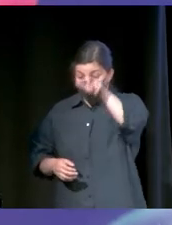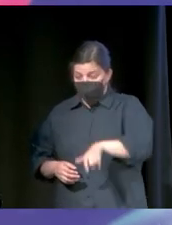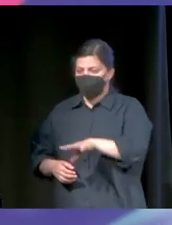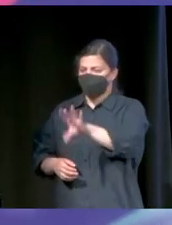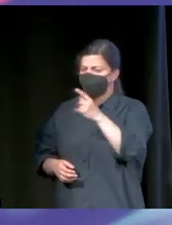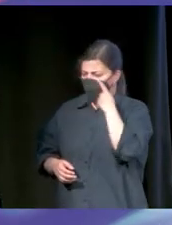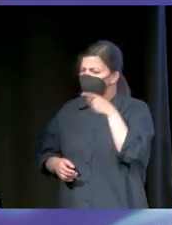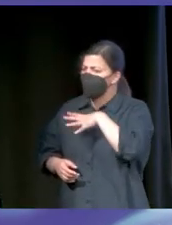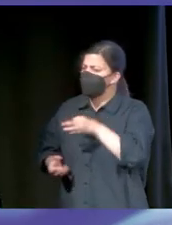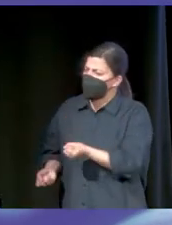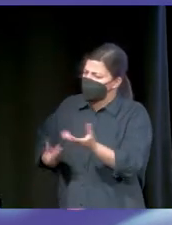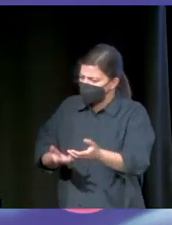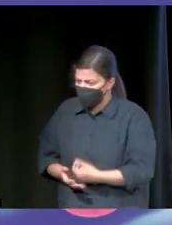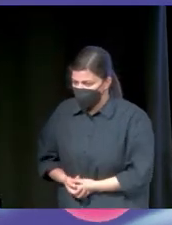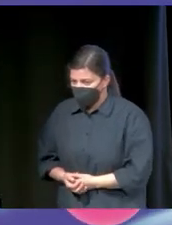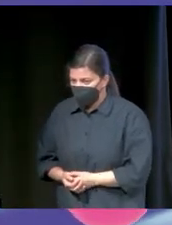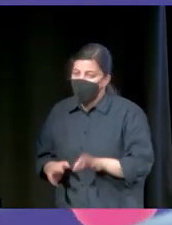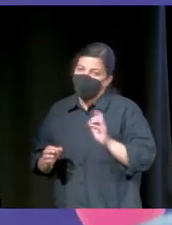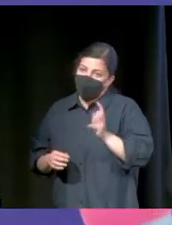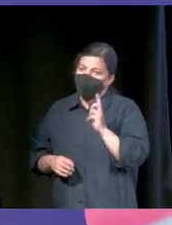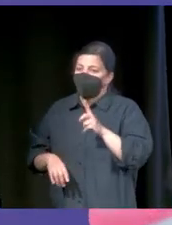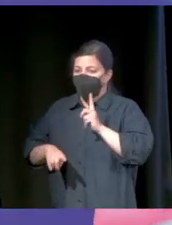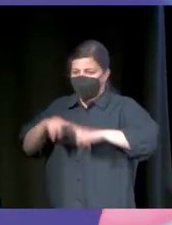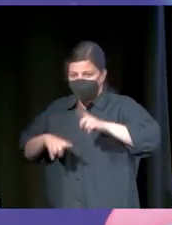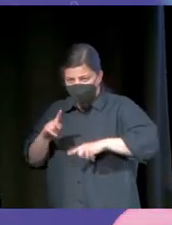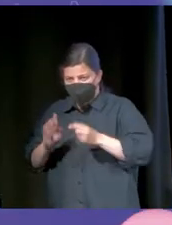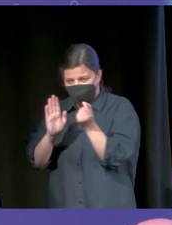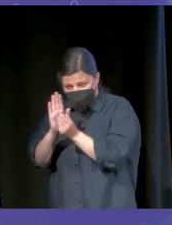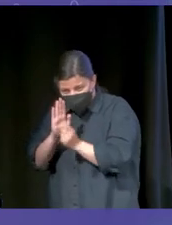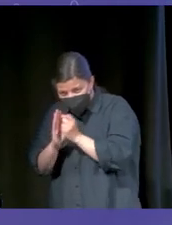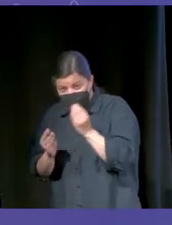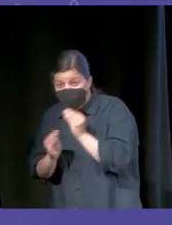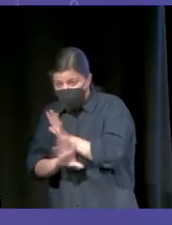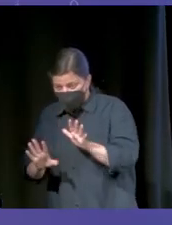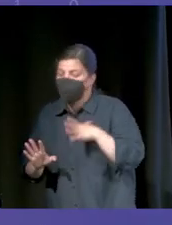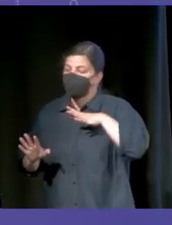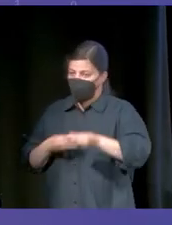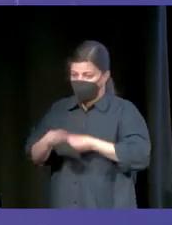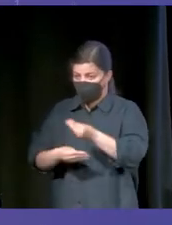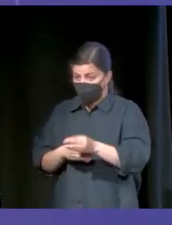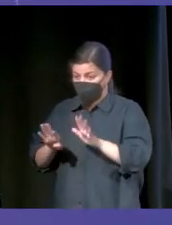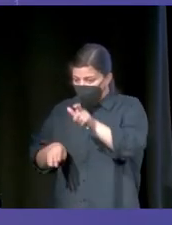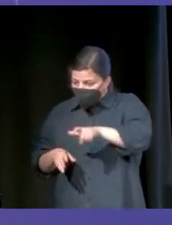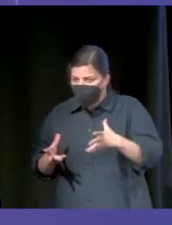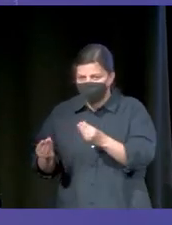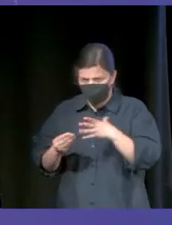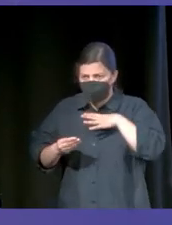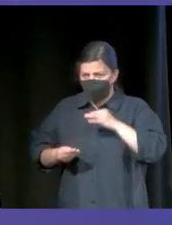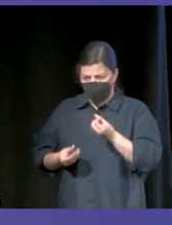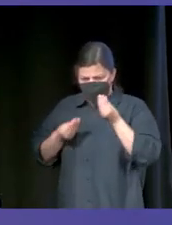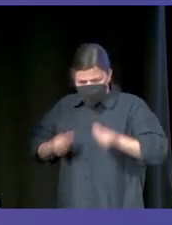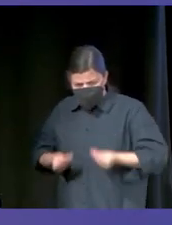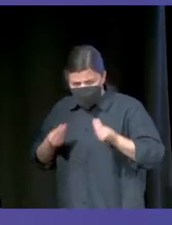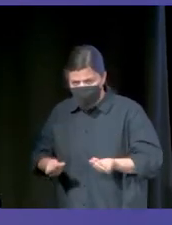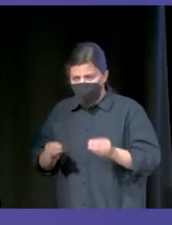la gente que podía comunicar. Solía ser una meritocracia. Los mejores conseguían estar allí. Pero también había mucha gente que habría podido ser muy buena en su nicho